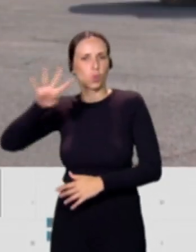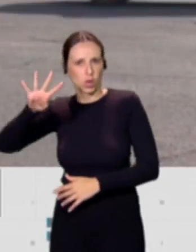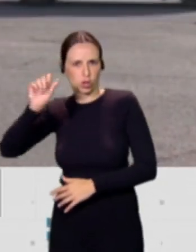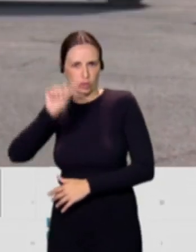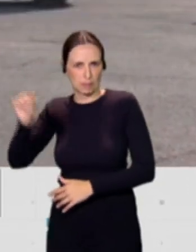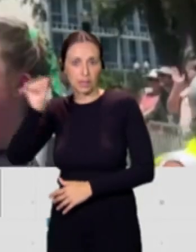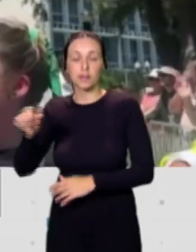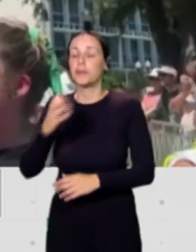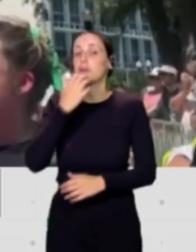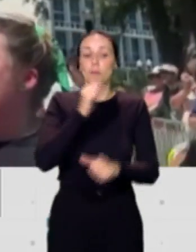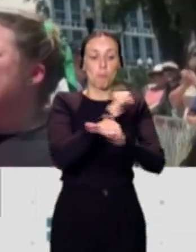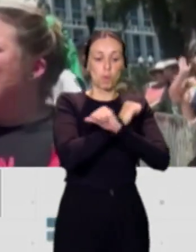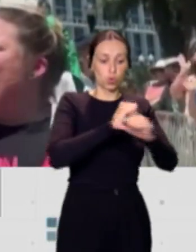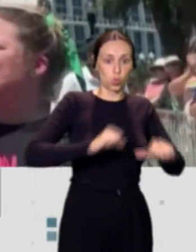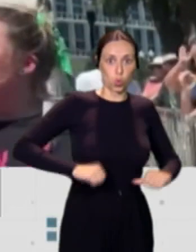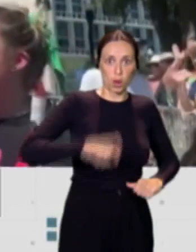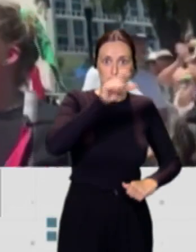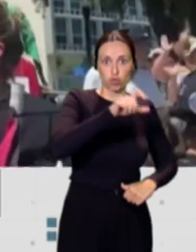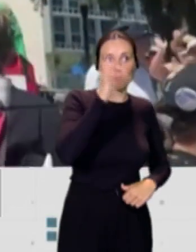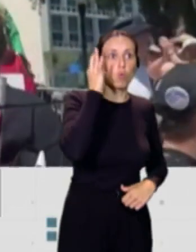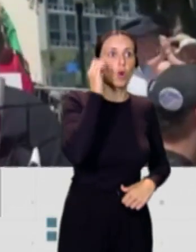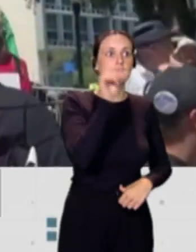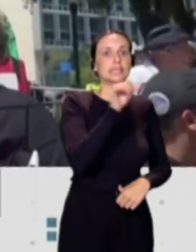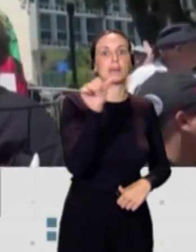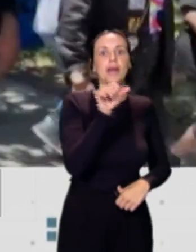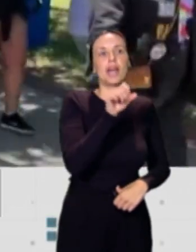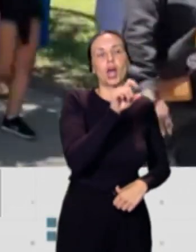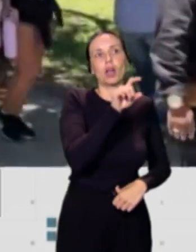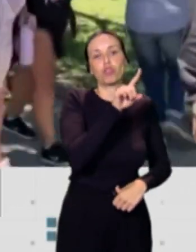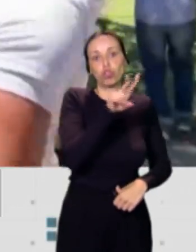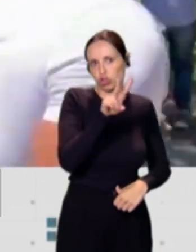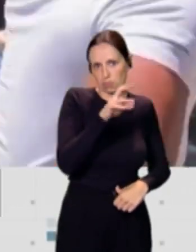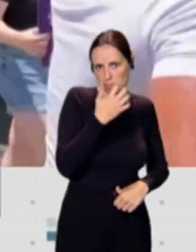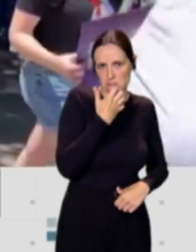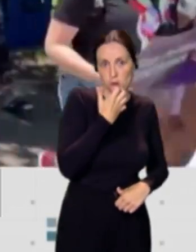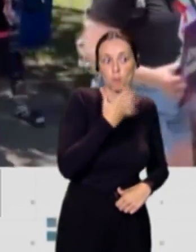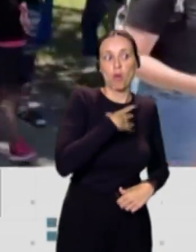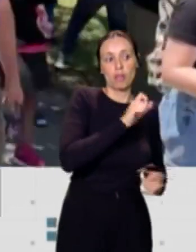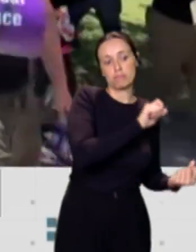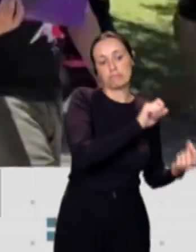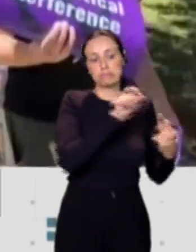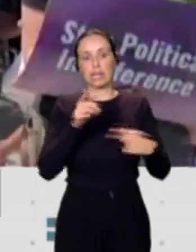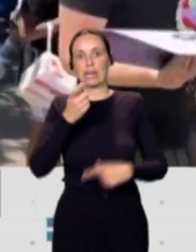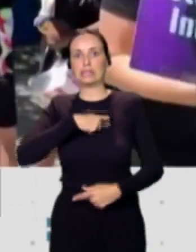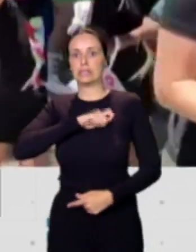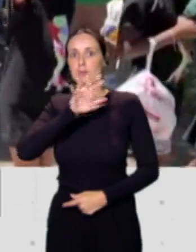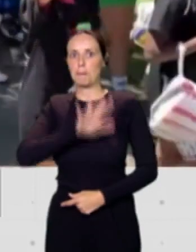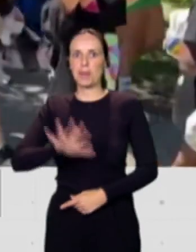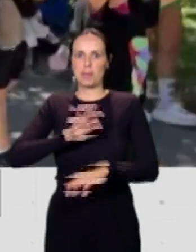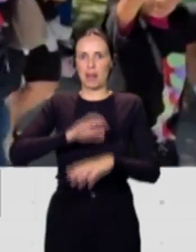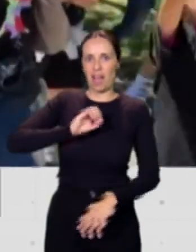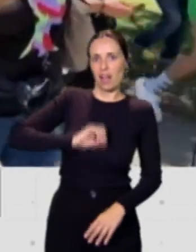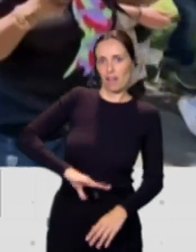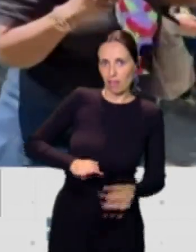en Portugal está en la semana decimosegunda, por ejemplo, pues que pueda venir a España a practicar, a acceder al